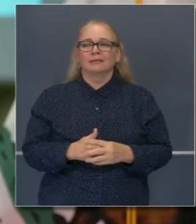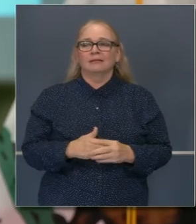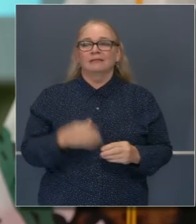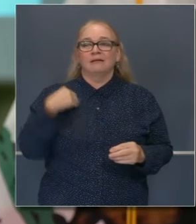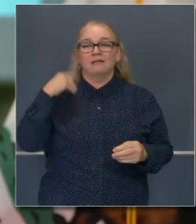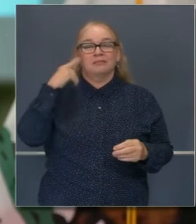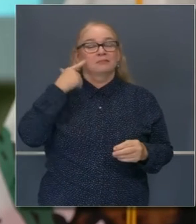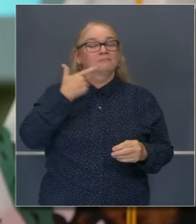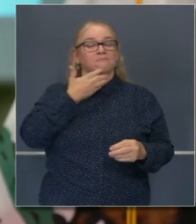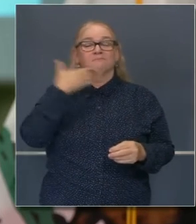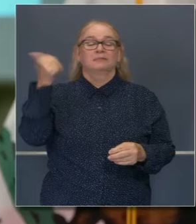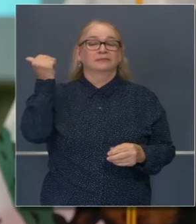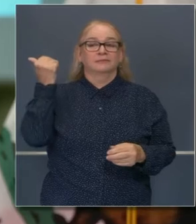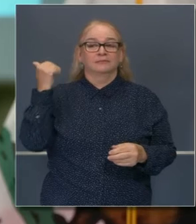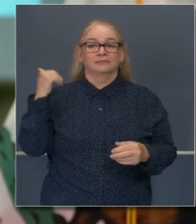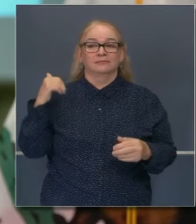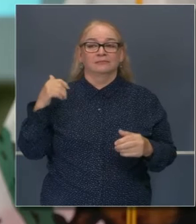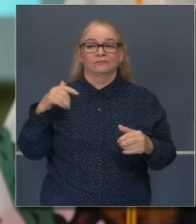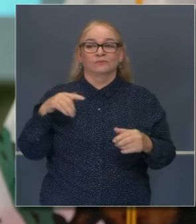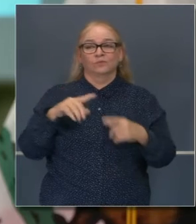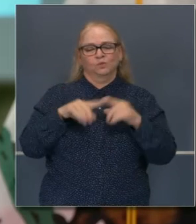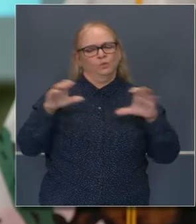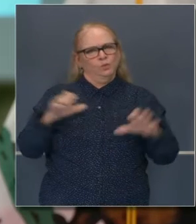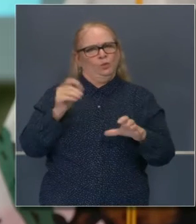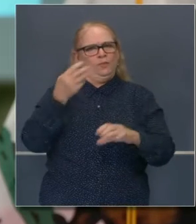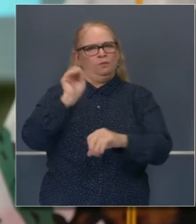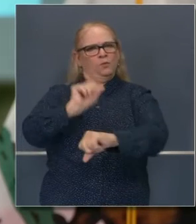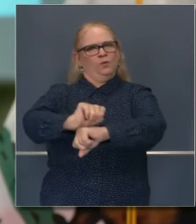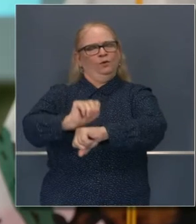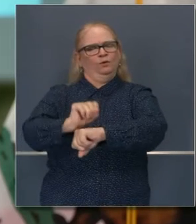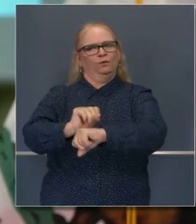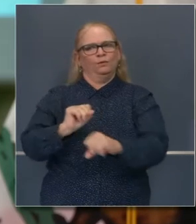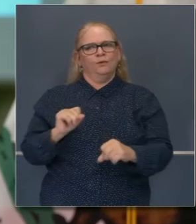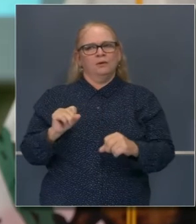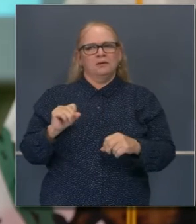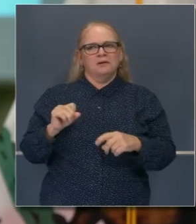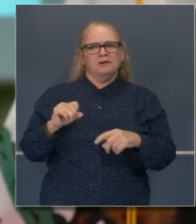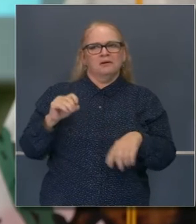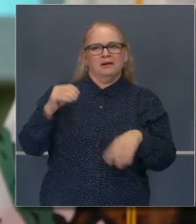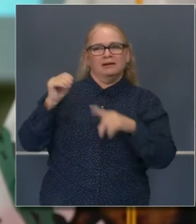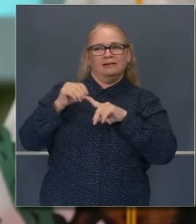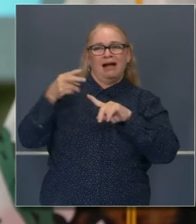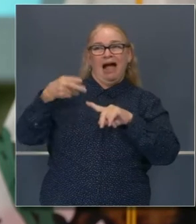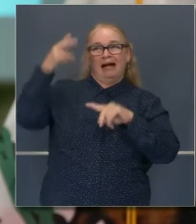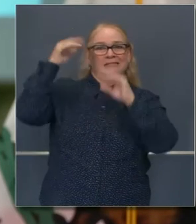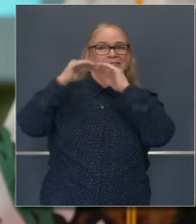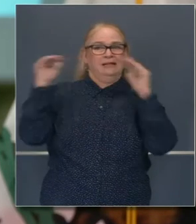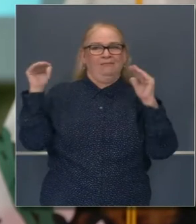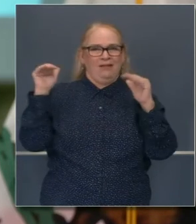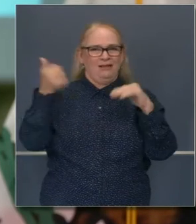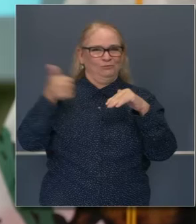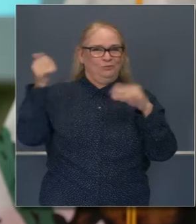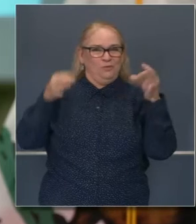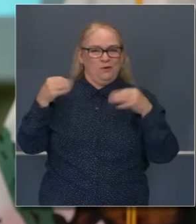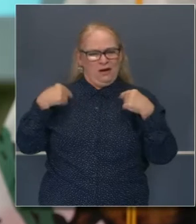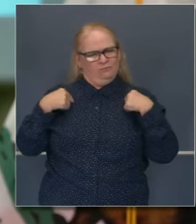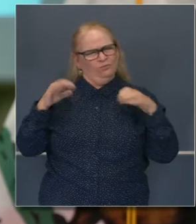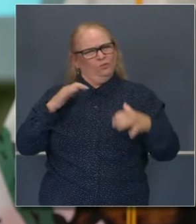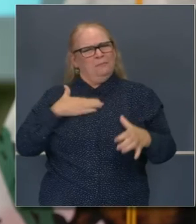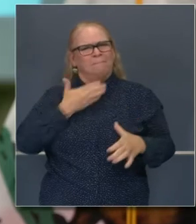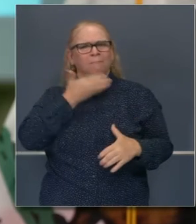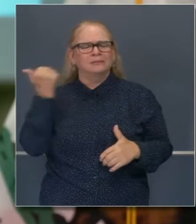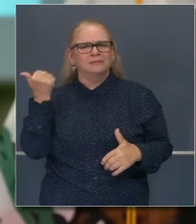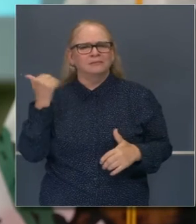primero. Y creo que sirve decir que haré el mejor trabajo posible, al nivel más